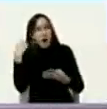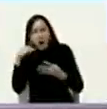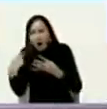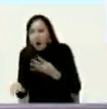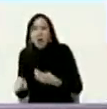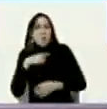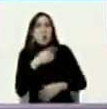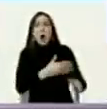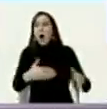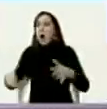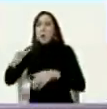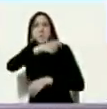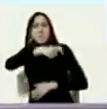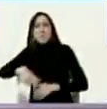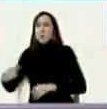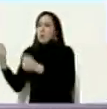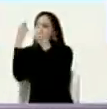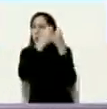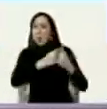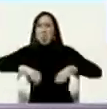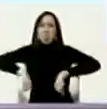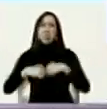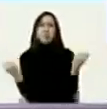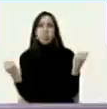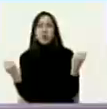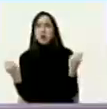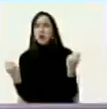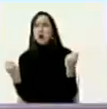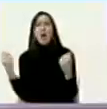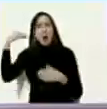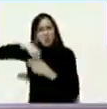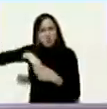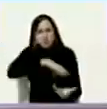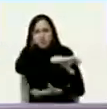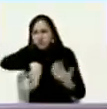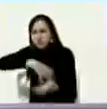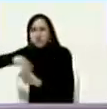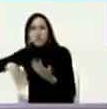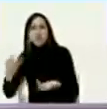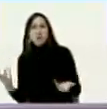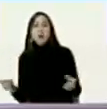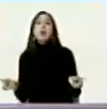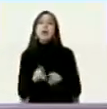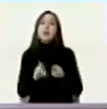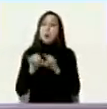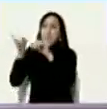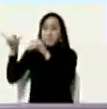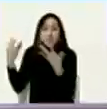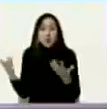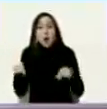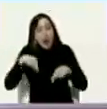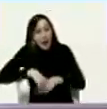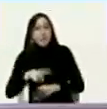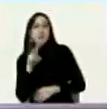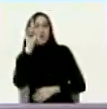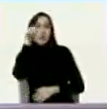muertos economía destrozada guerra civil interna así querían poner a Venezuela y en ese momento de dificultades